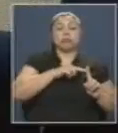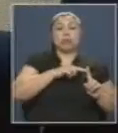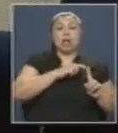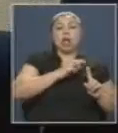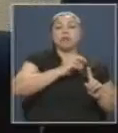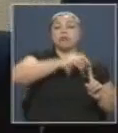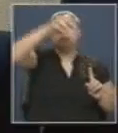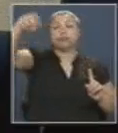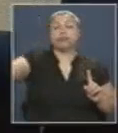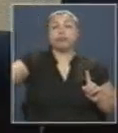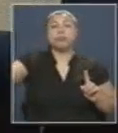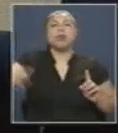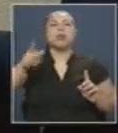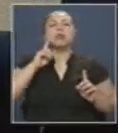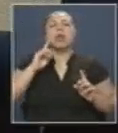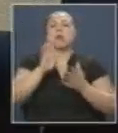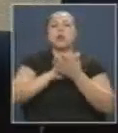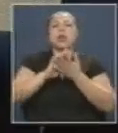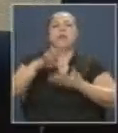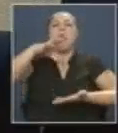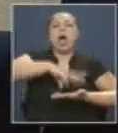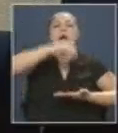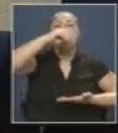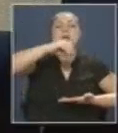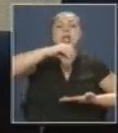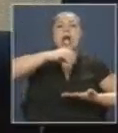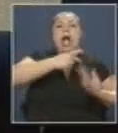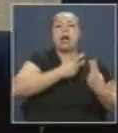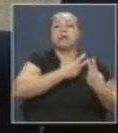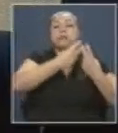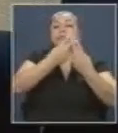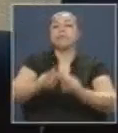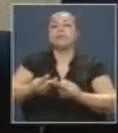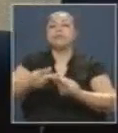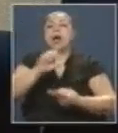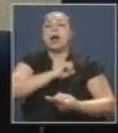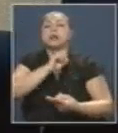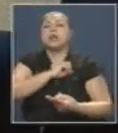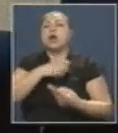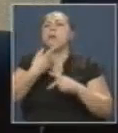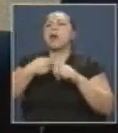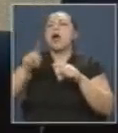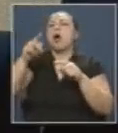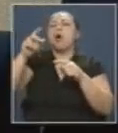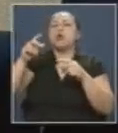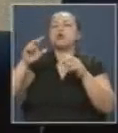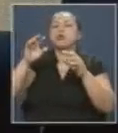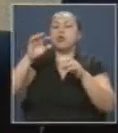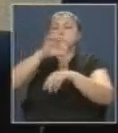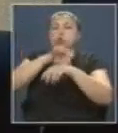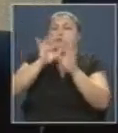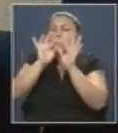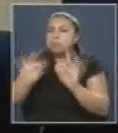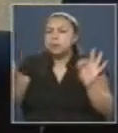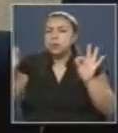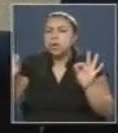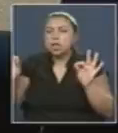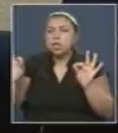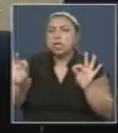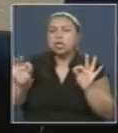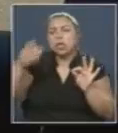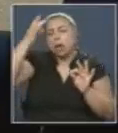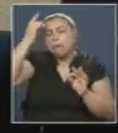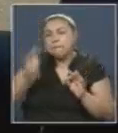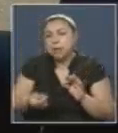mío, desde Arica hacia Antofagasta o hacia Santiago, para que puedan ser el dios por especialistas. La semana pasada fue trasladada una